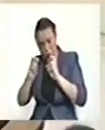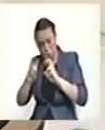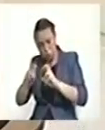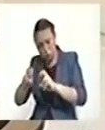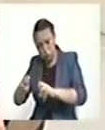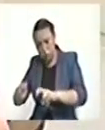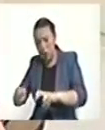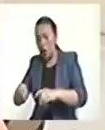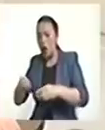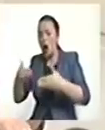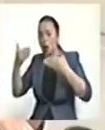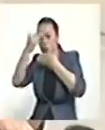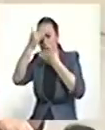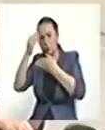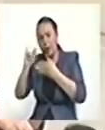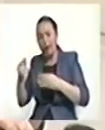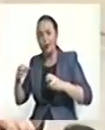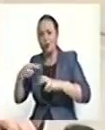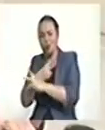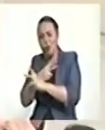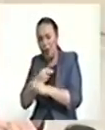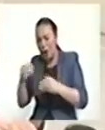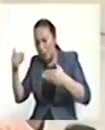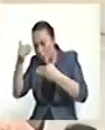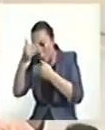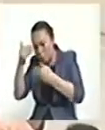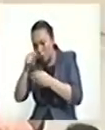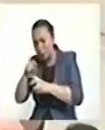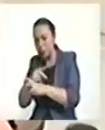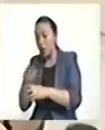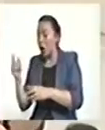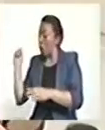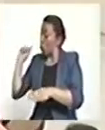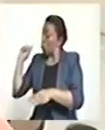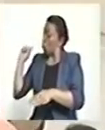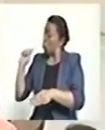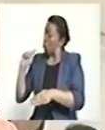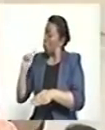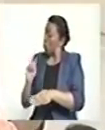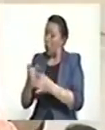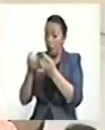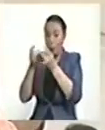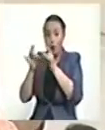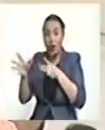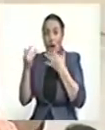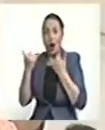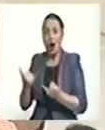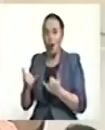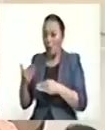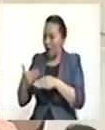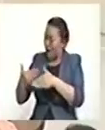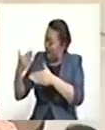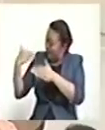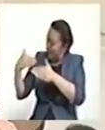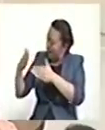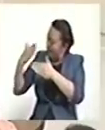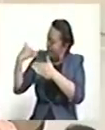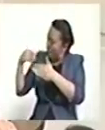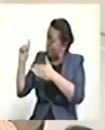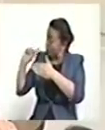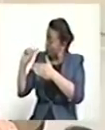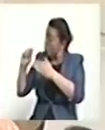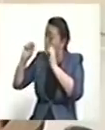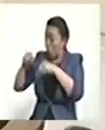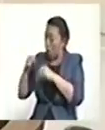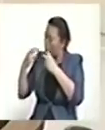con el conflicto, entre comillas, que vayan atrás de la fecha en que se suscribió el acuerdo del Colón entre el Gobierno Santos y las Farc.